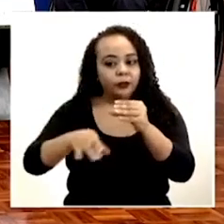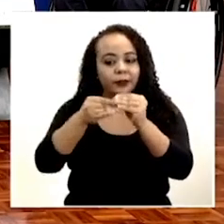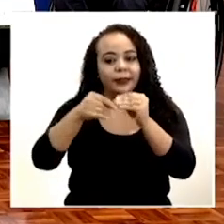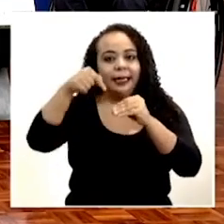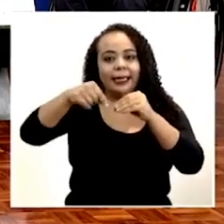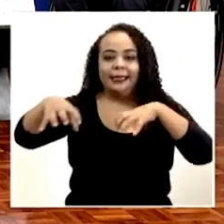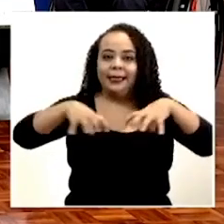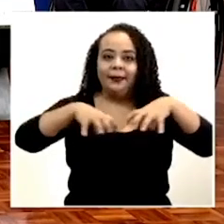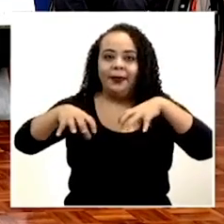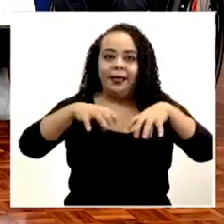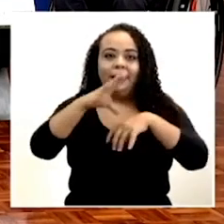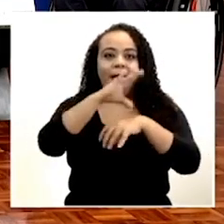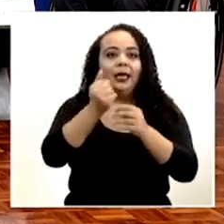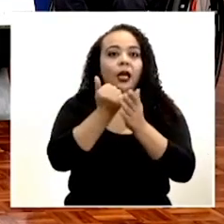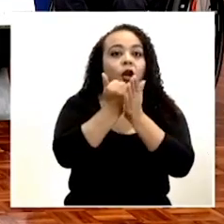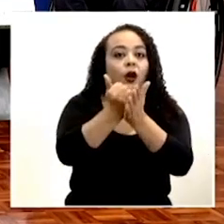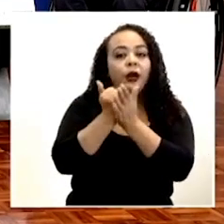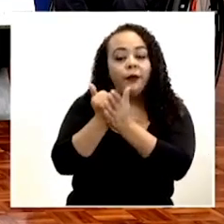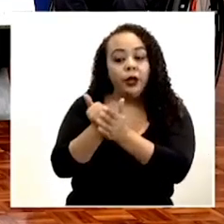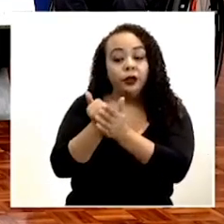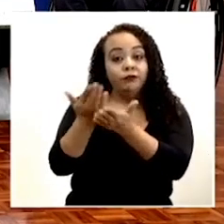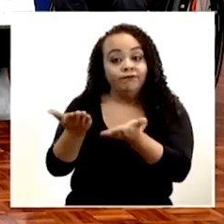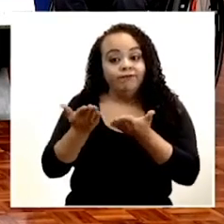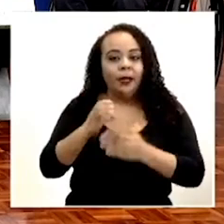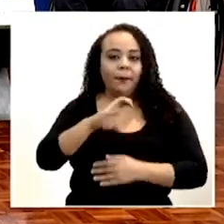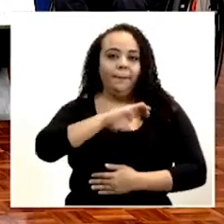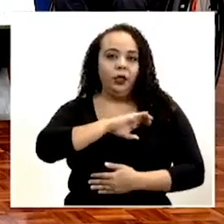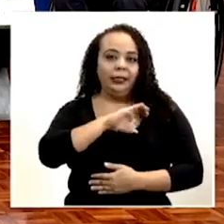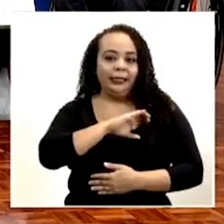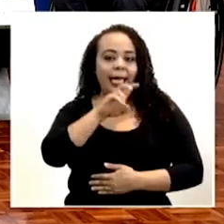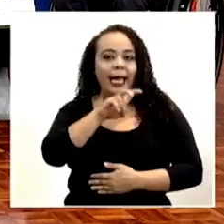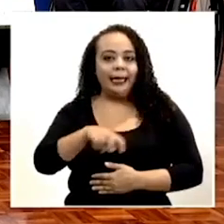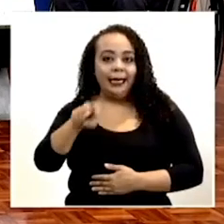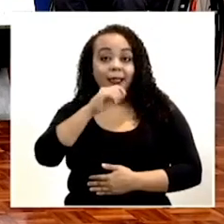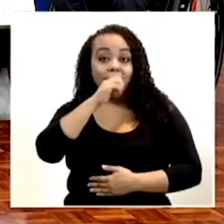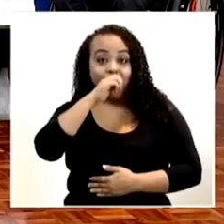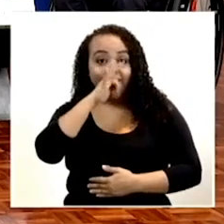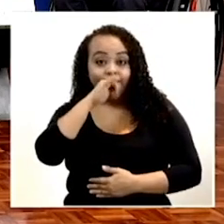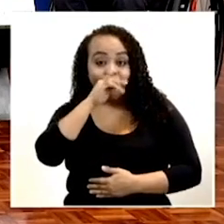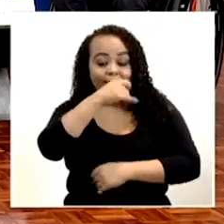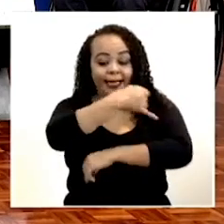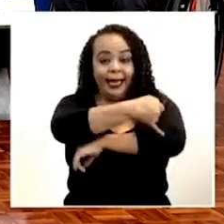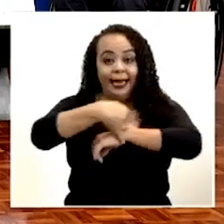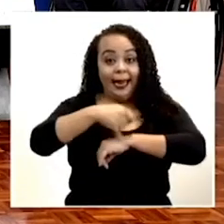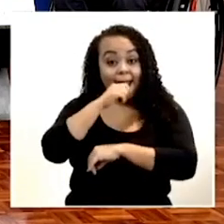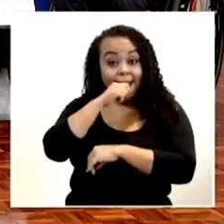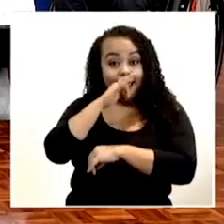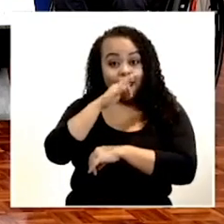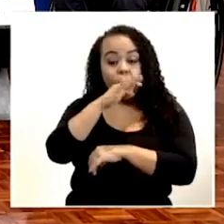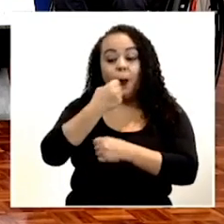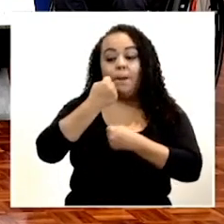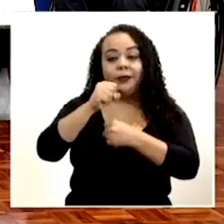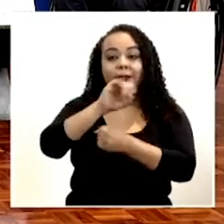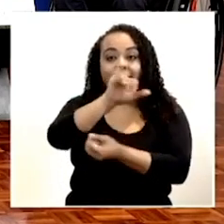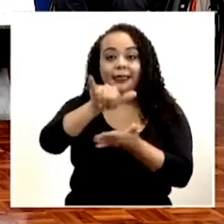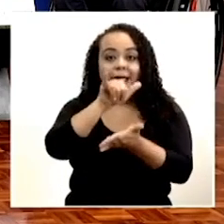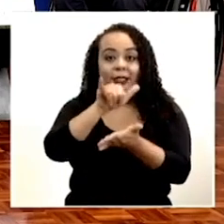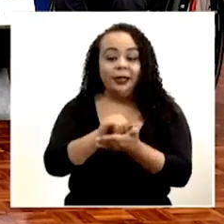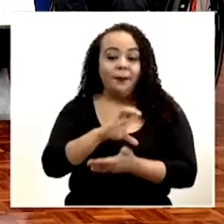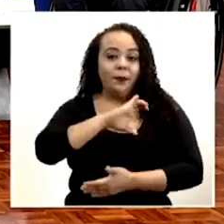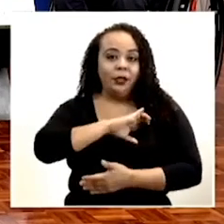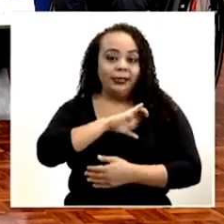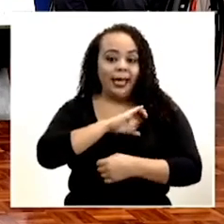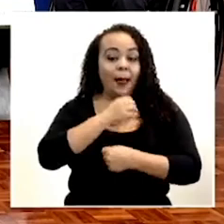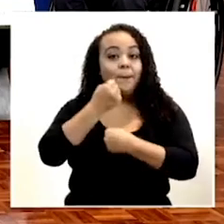actividad y por la colaboración que nos está brindando la Policía de Tránsito, la Ingeniería de Tránsito, la Municipalidad de San José, la Policía